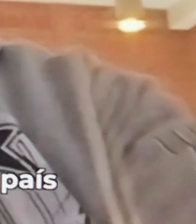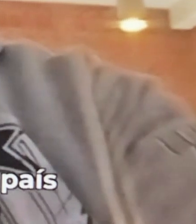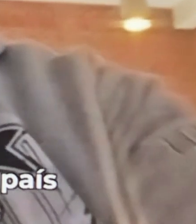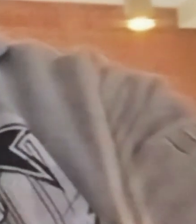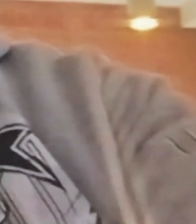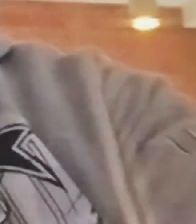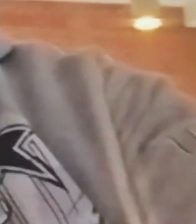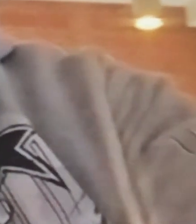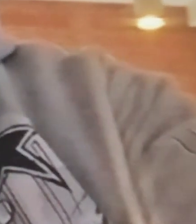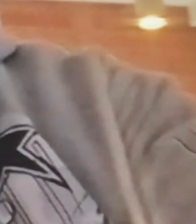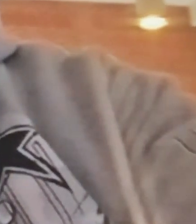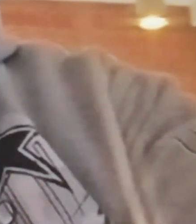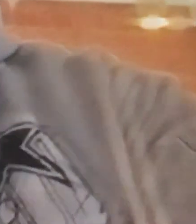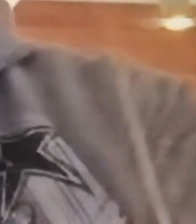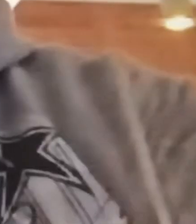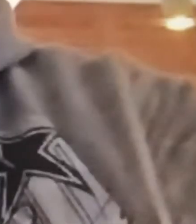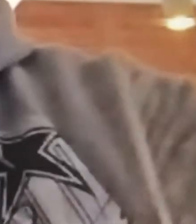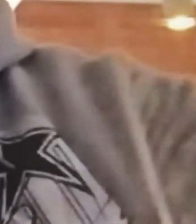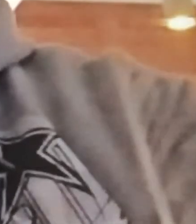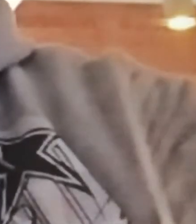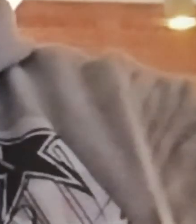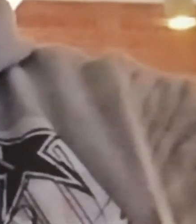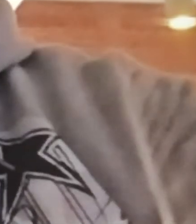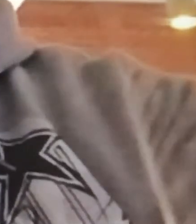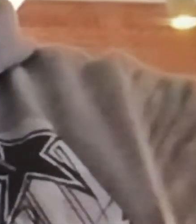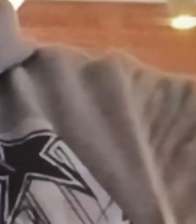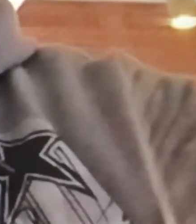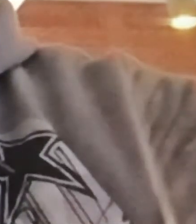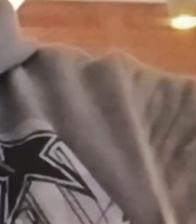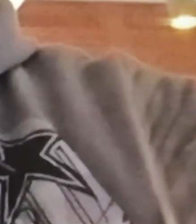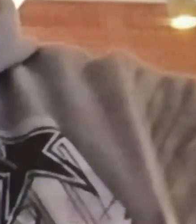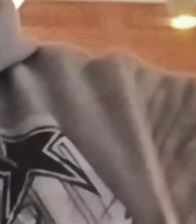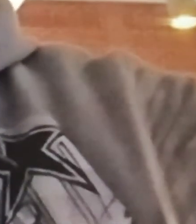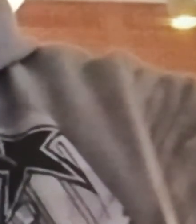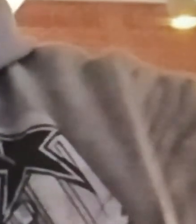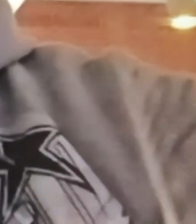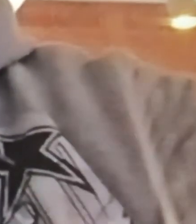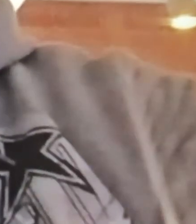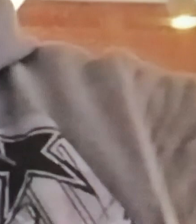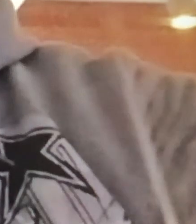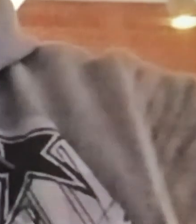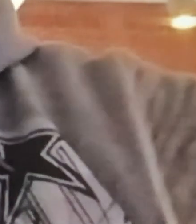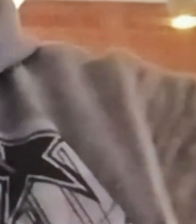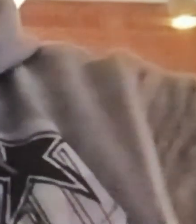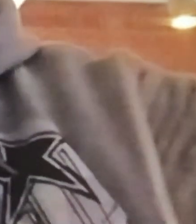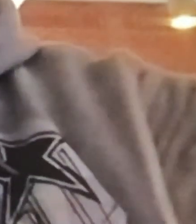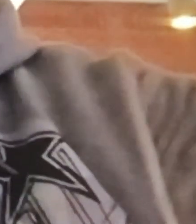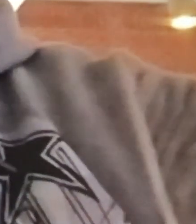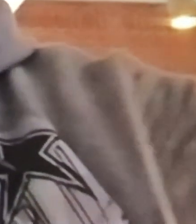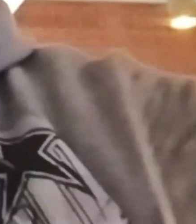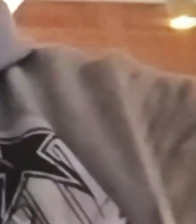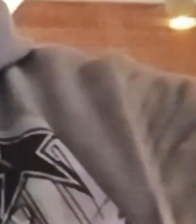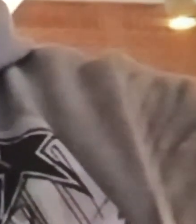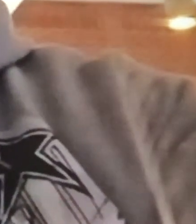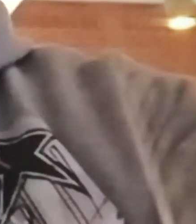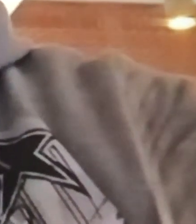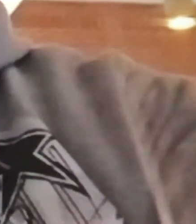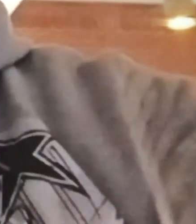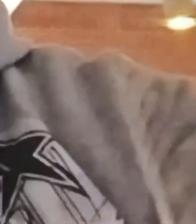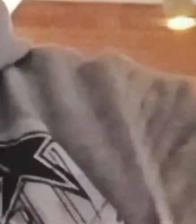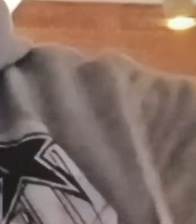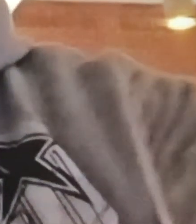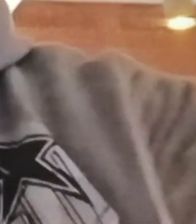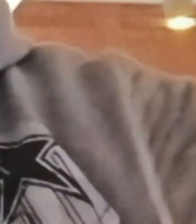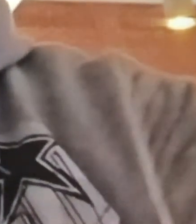en este país sin un estatus legal y no hemos podido regresar a nuestro país, no por faltas de querer, sino por falta de